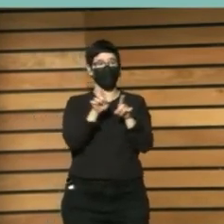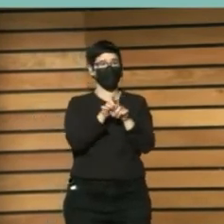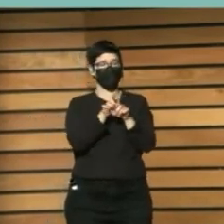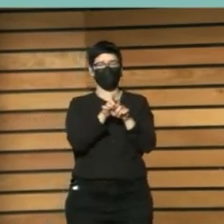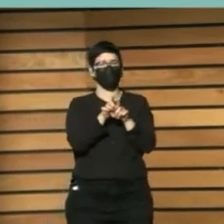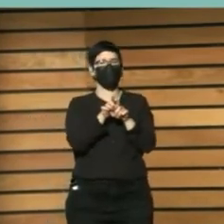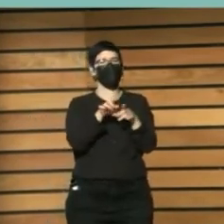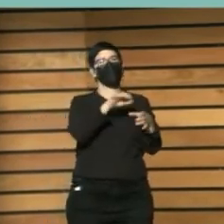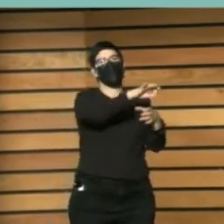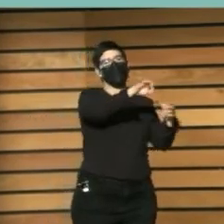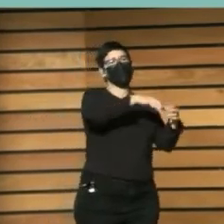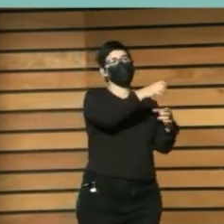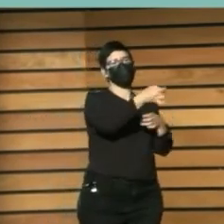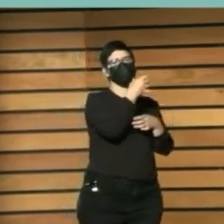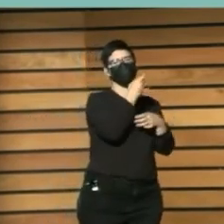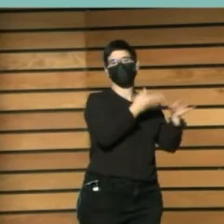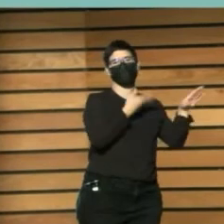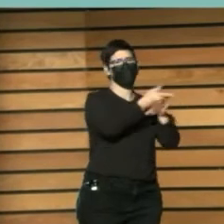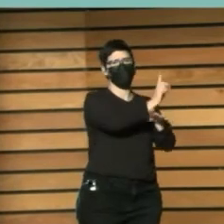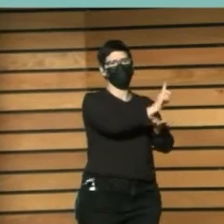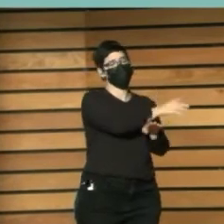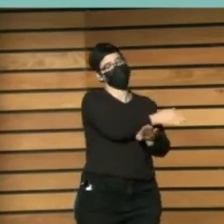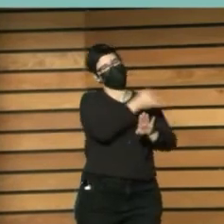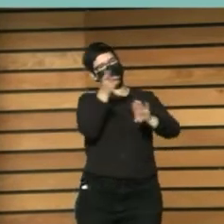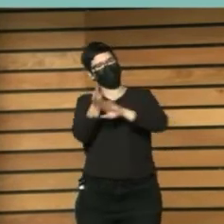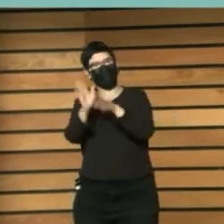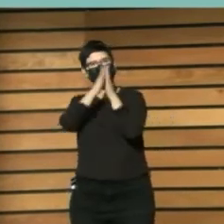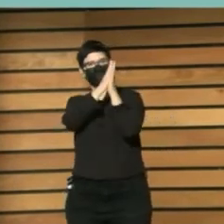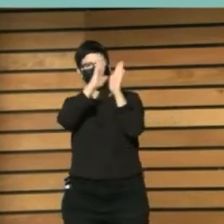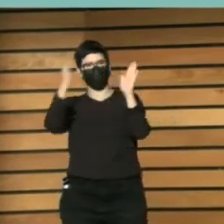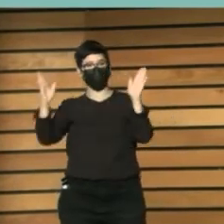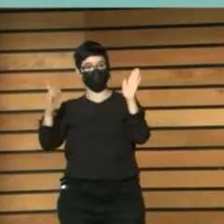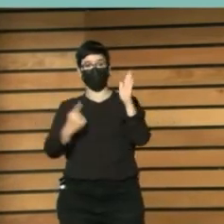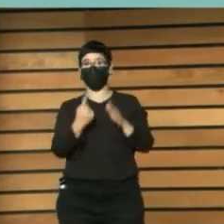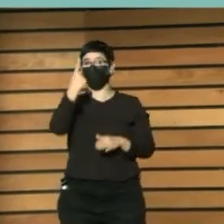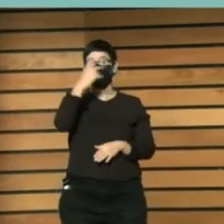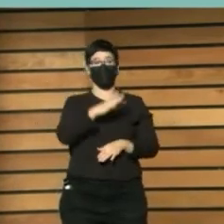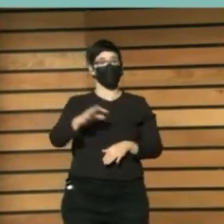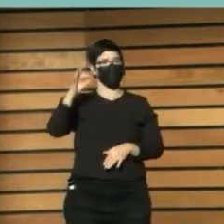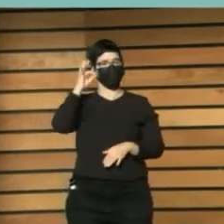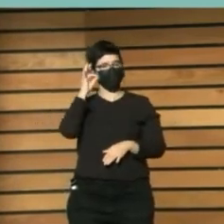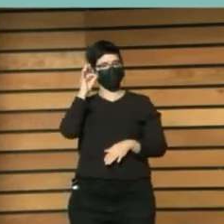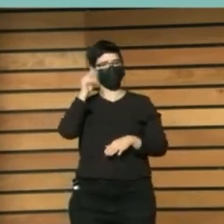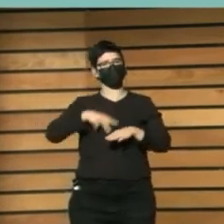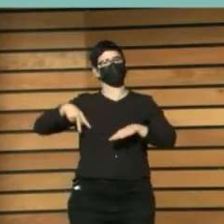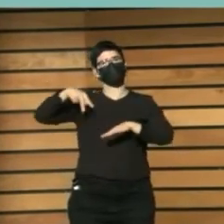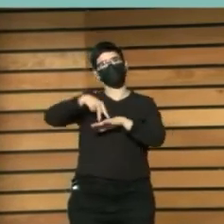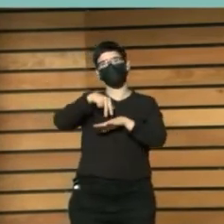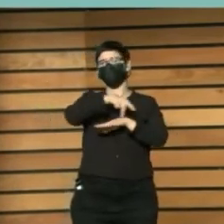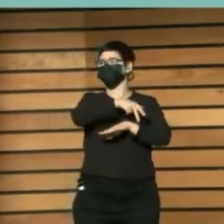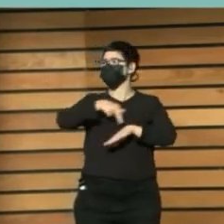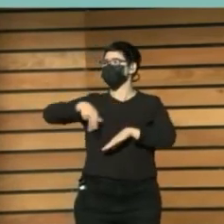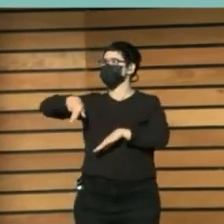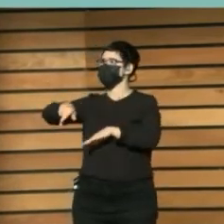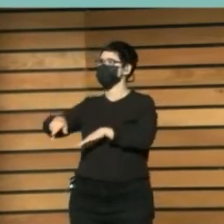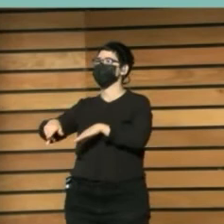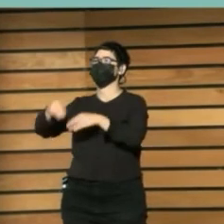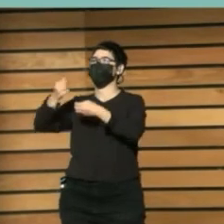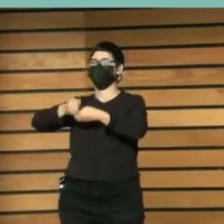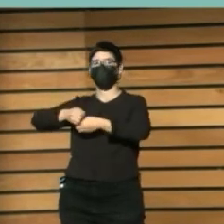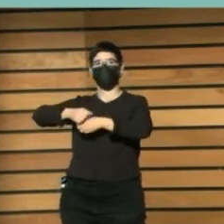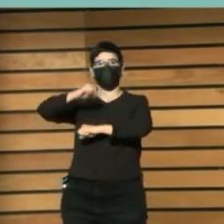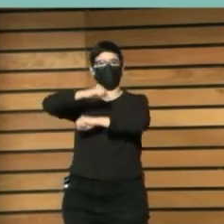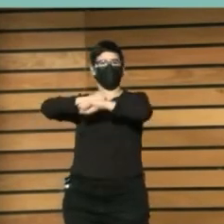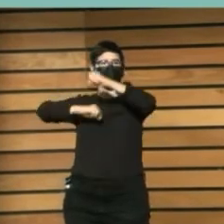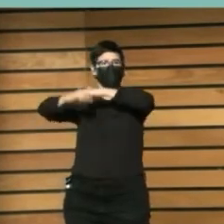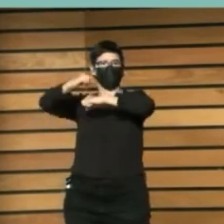cafetería Para ellas Y de repente Una de las dos mujeres Se levantó Y se fue A la estantería A la